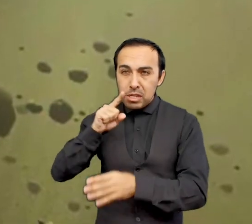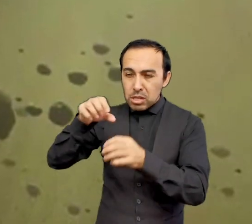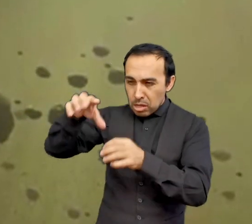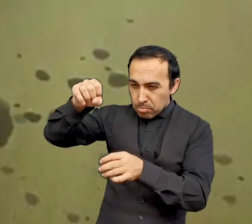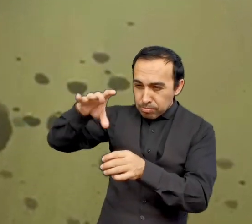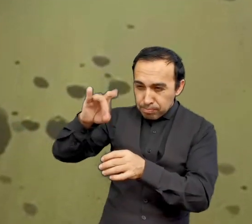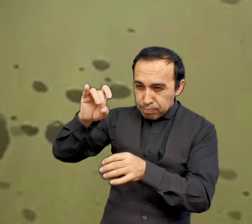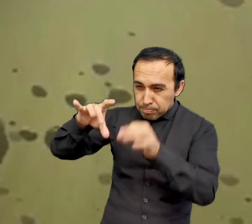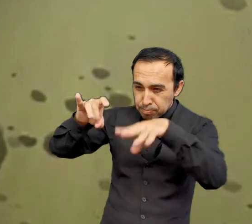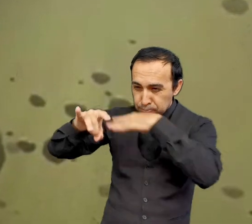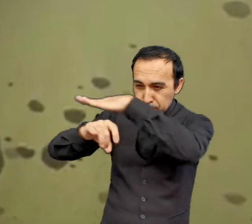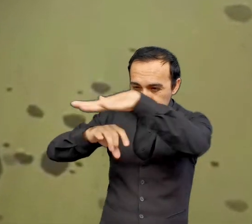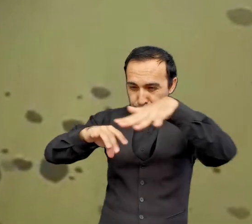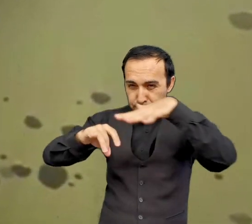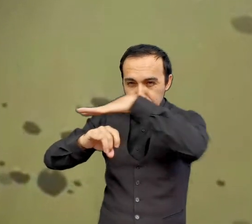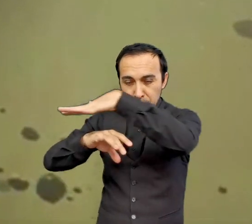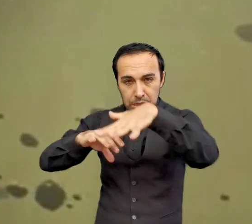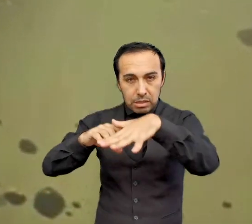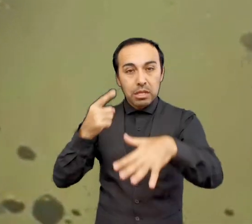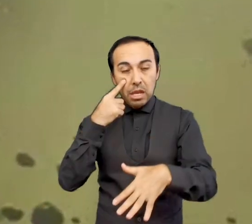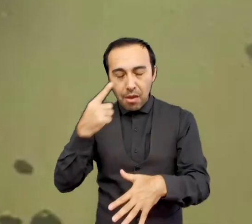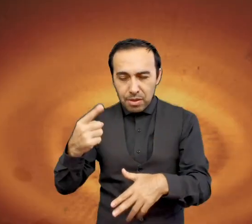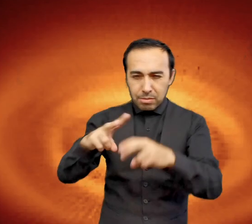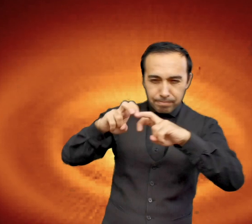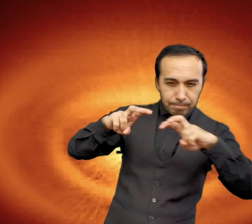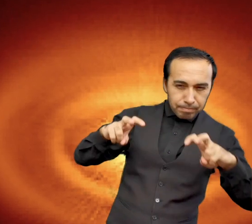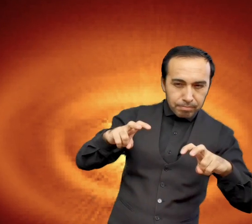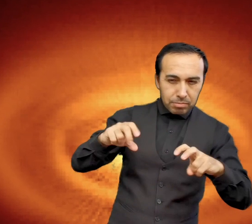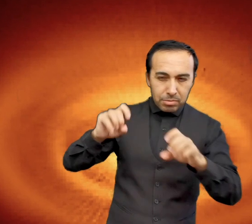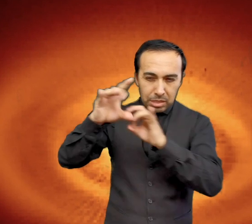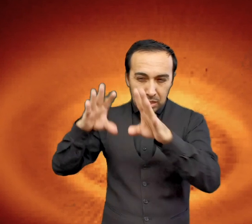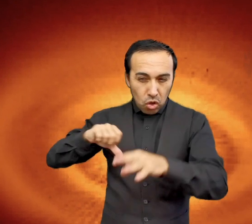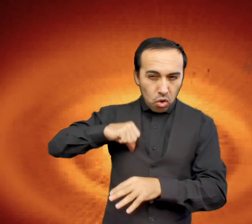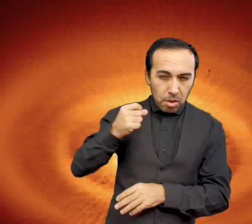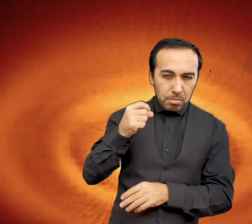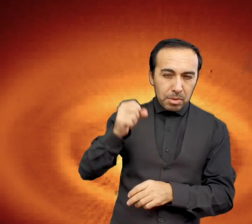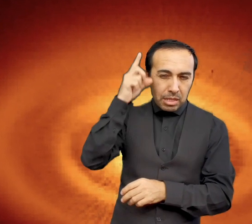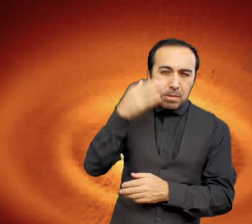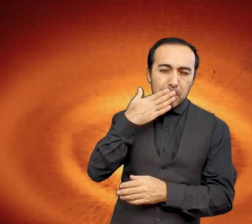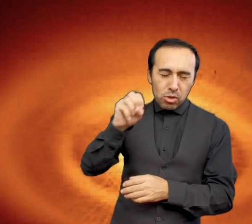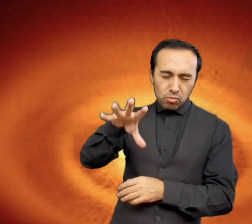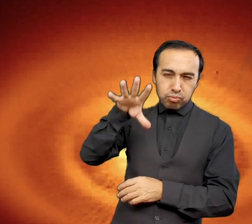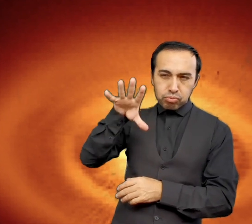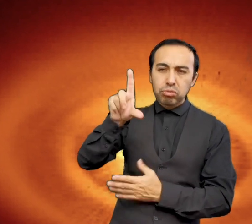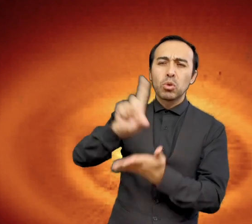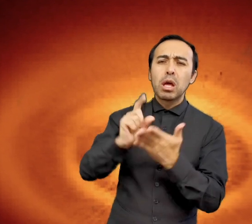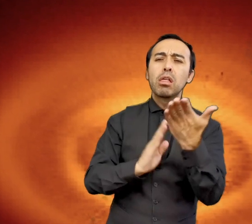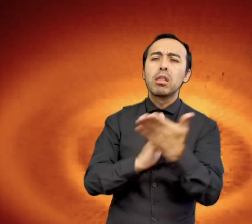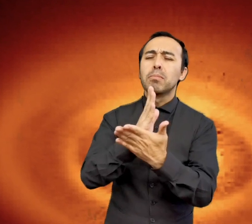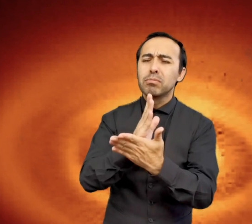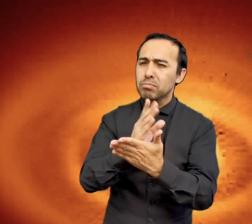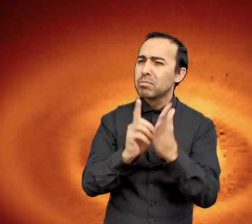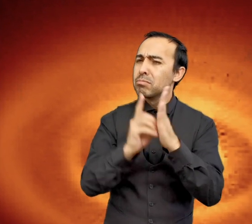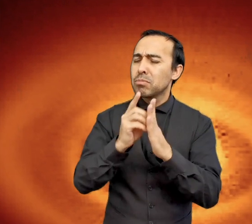mide la distancia a las estrellas jóvenes para comprender mejor sus luminosidades y lugares de nacimiento y, por tanto,